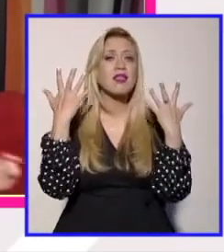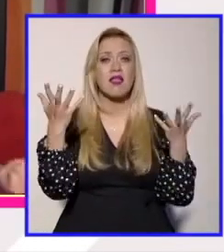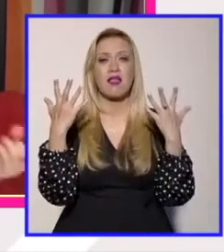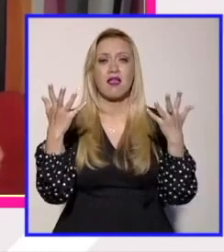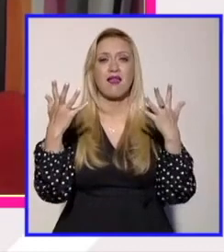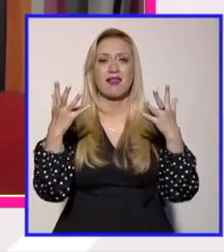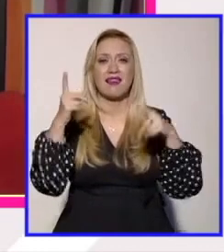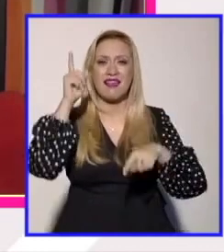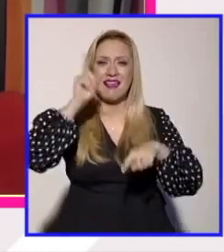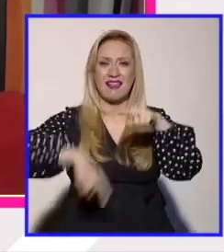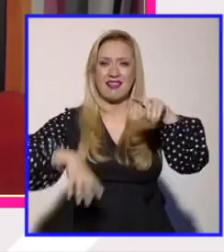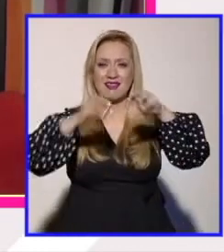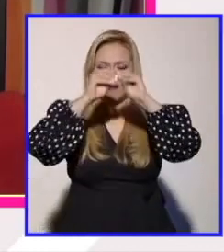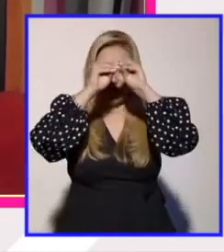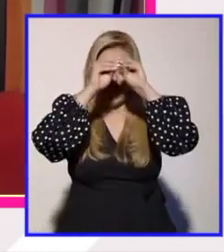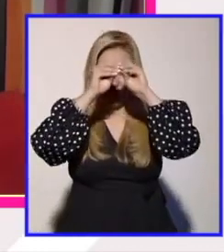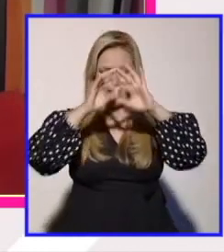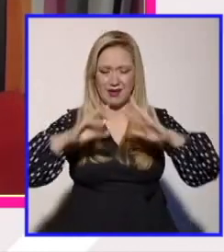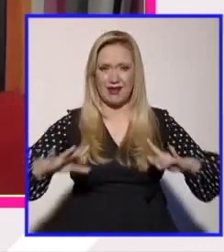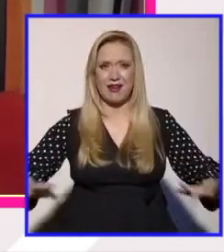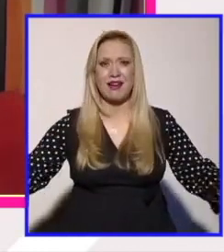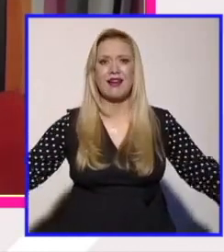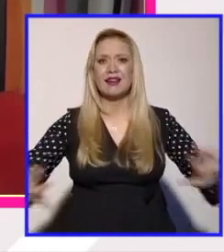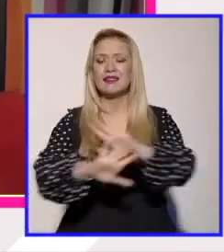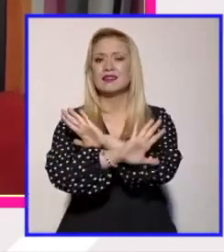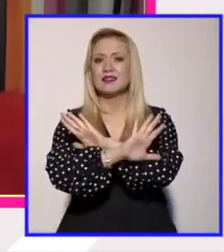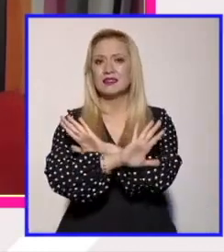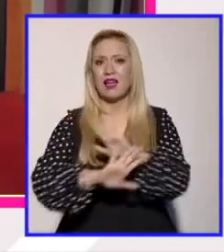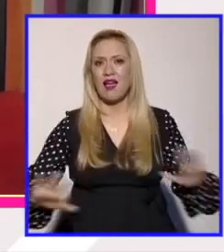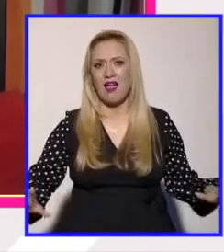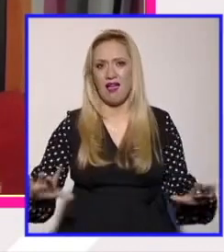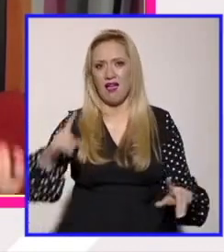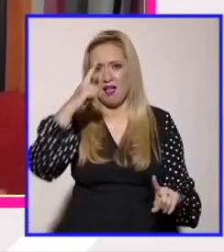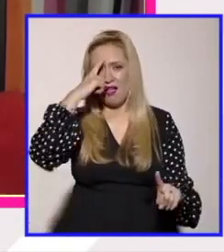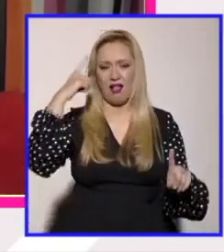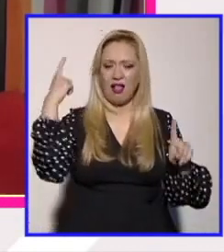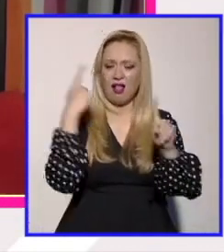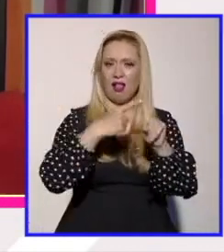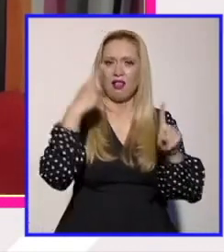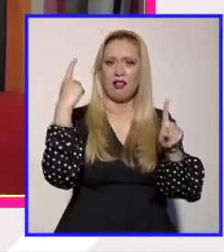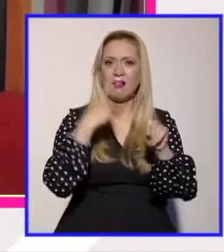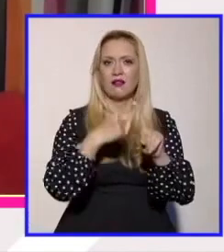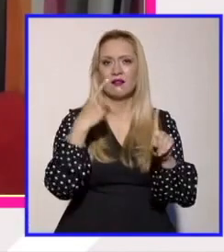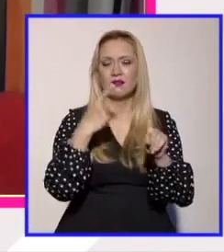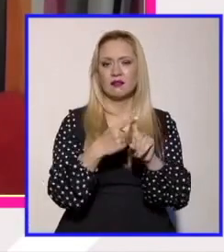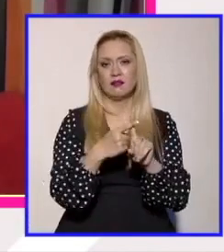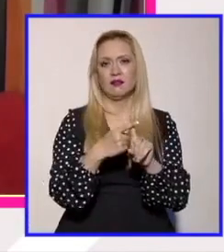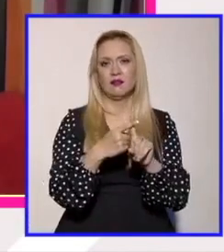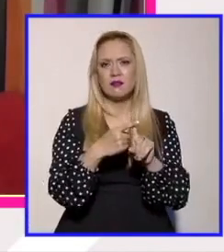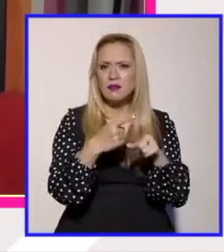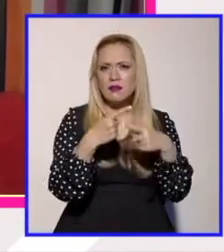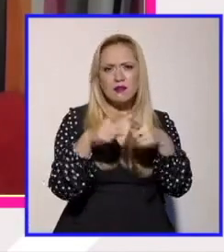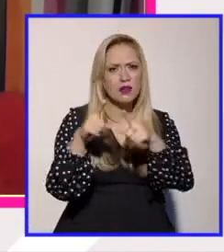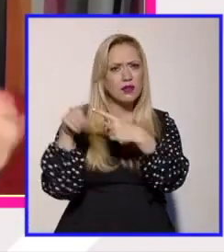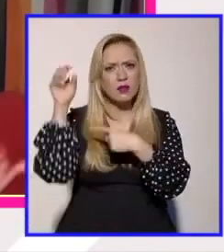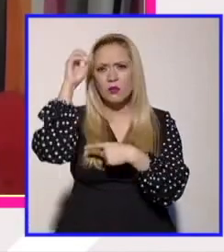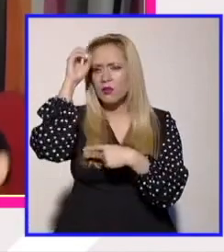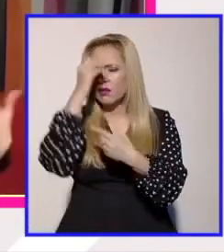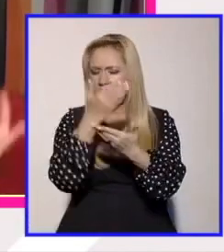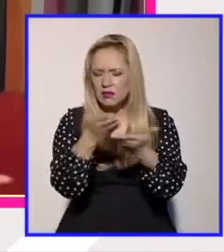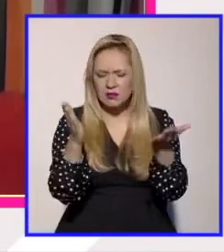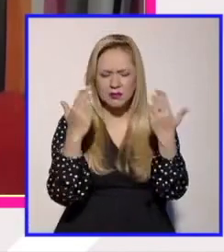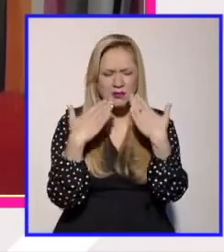esto que se ha tratado de construir por tantos años. Pero habrá millones de modos de verlo. que me gana,